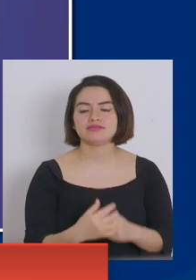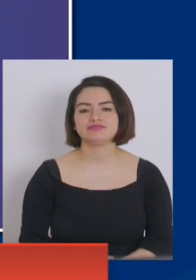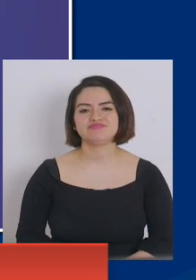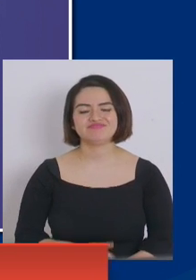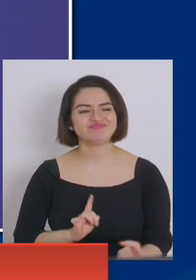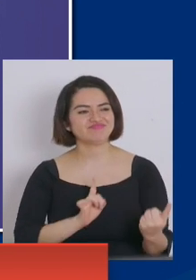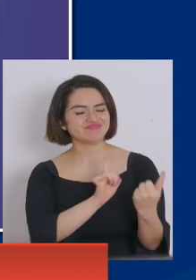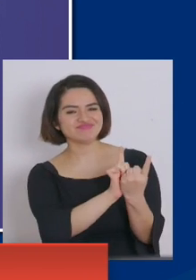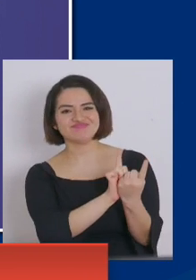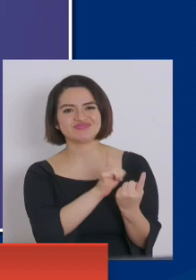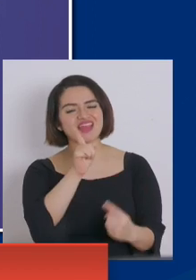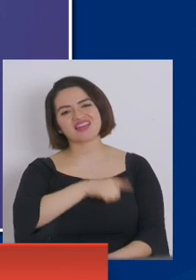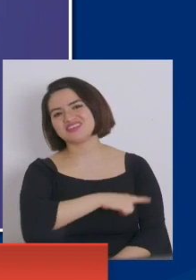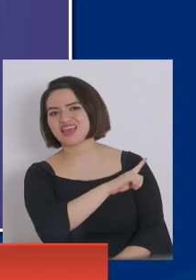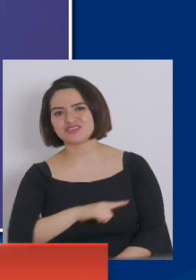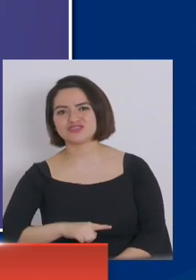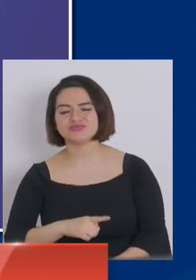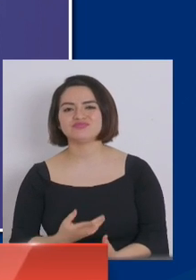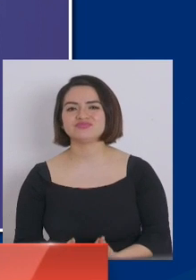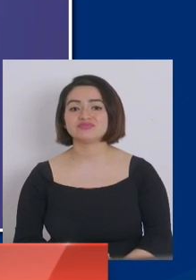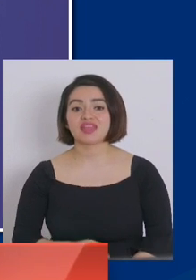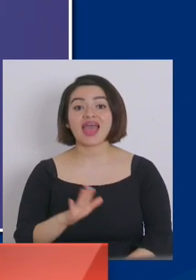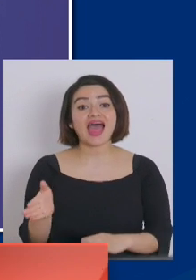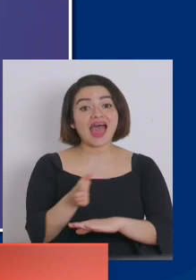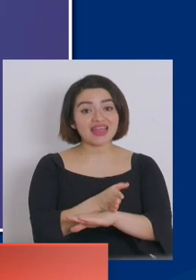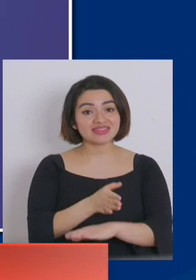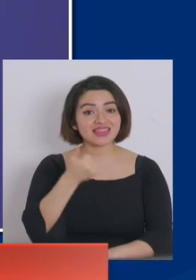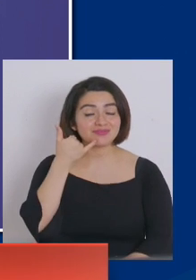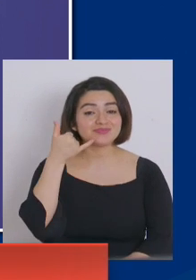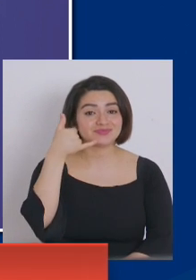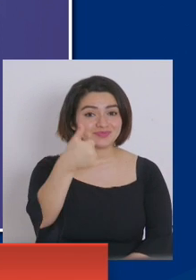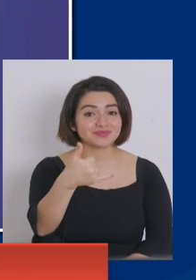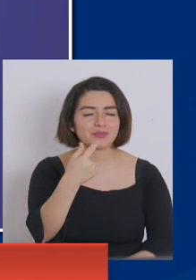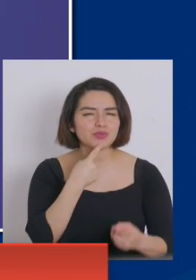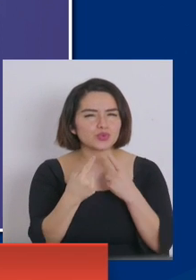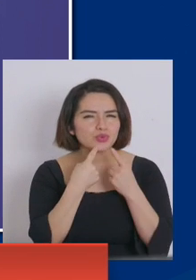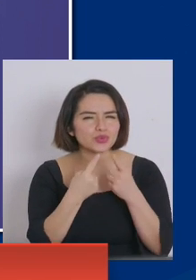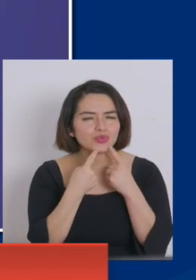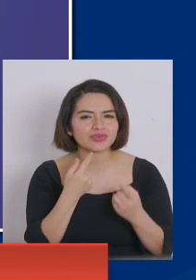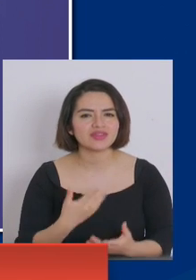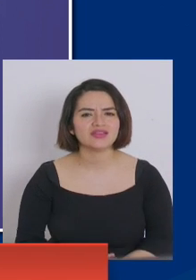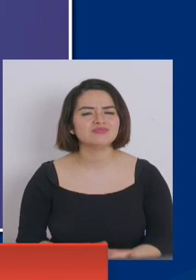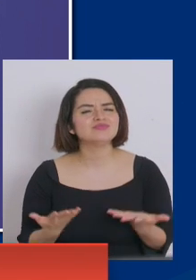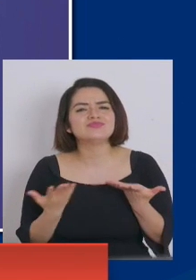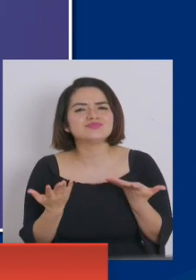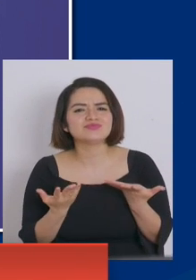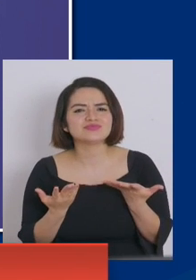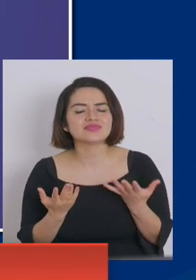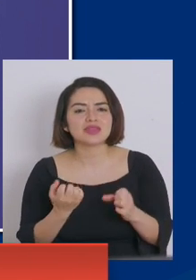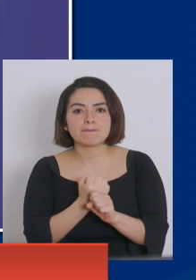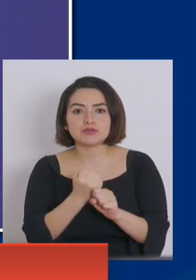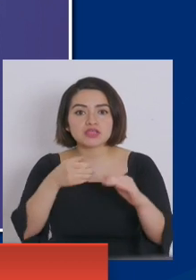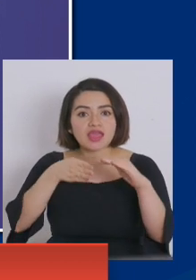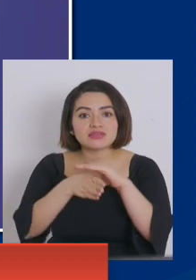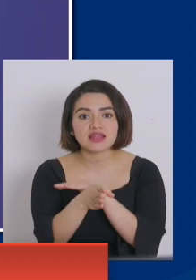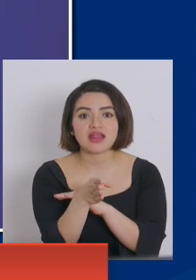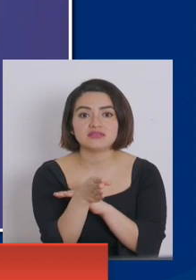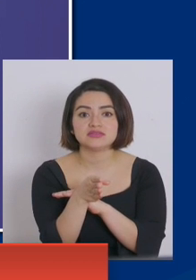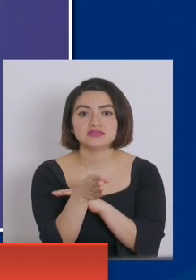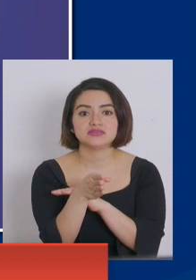es el que antecede el llamado telefónico donde está el levantamiento de la encuesta, se debe a la imposibilidad de entrar